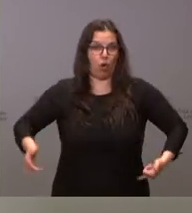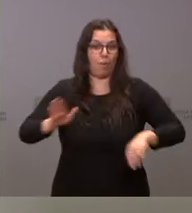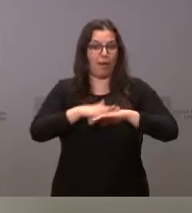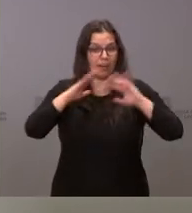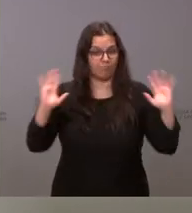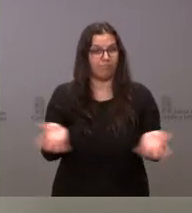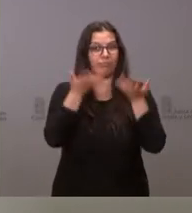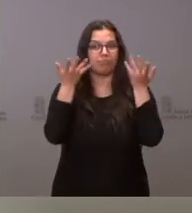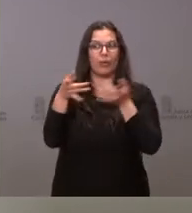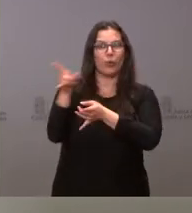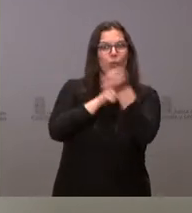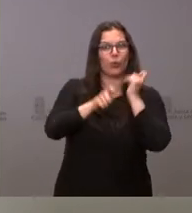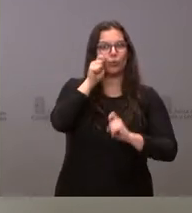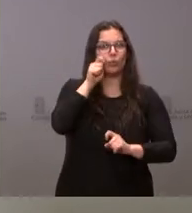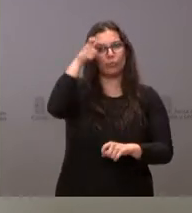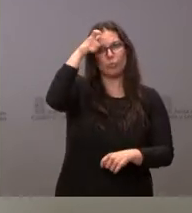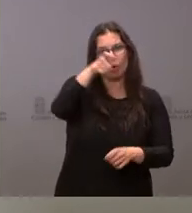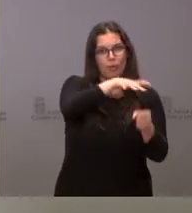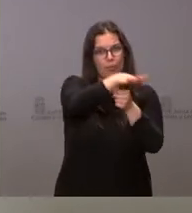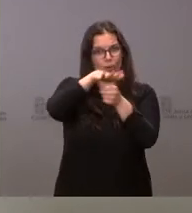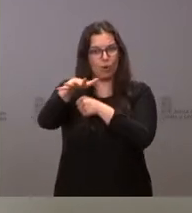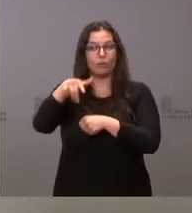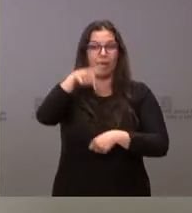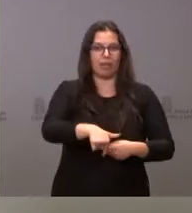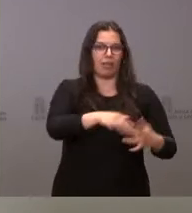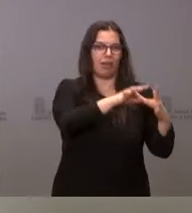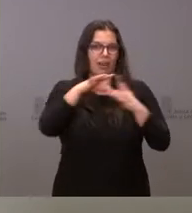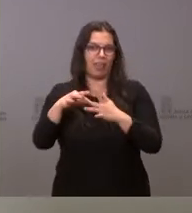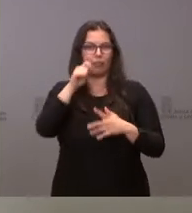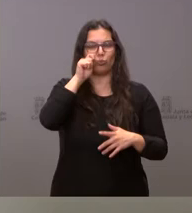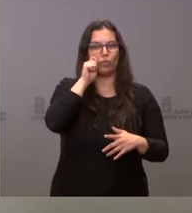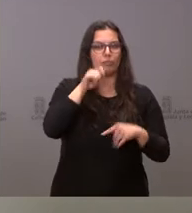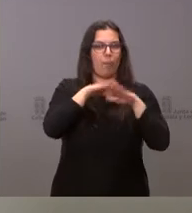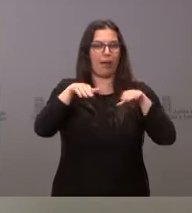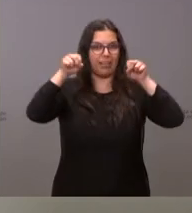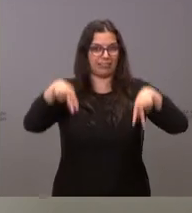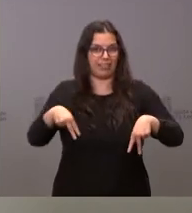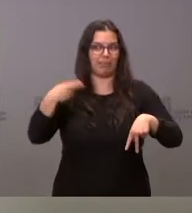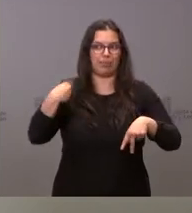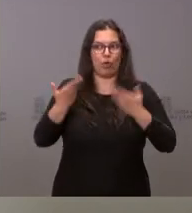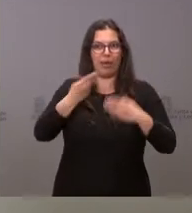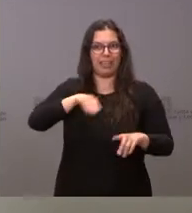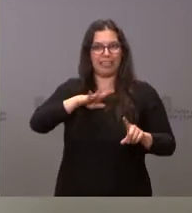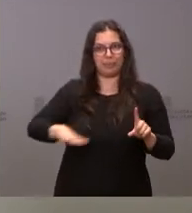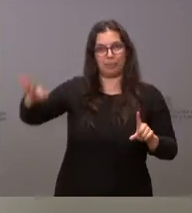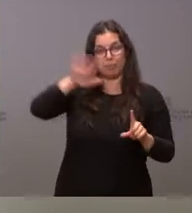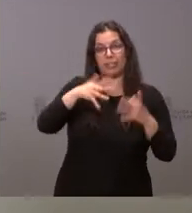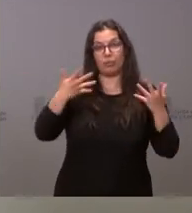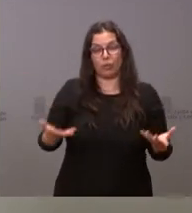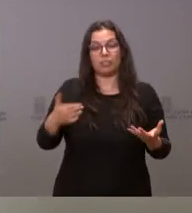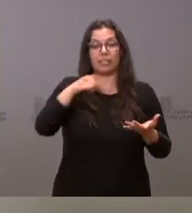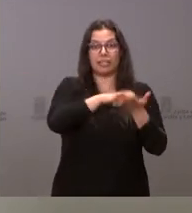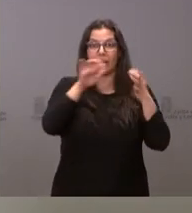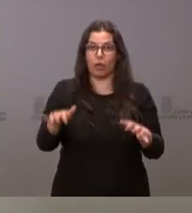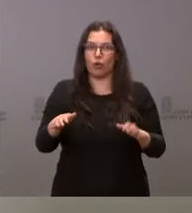genera turismo en el ámbito rural en una comunidad que es líder en turismo de interior dentro del contexto nacional. De esta forma Castilla y León